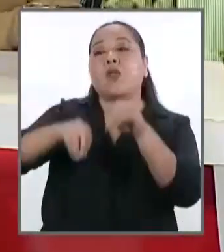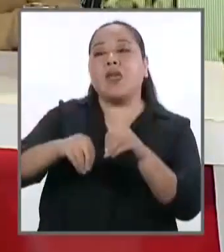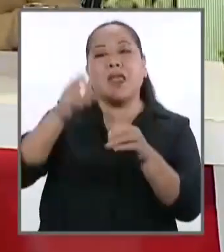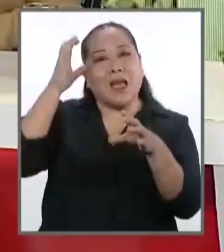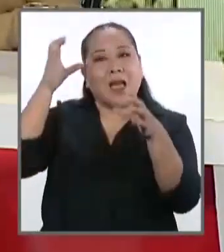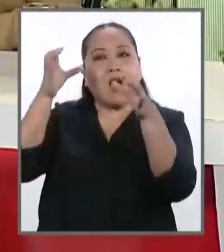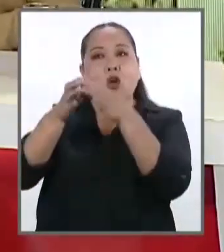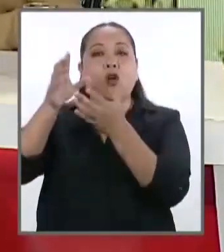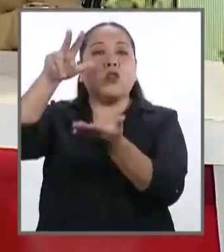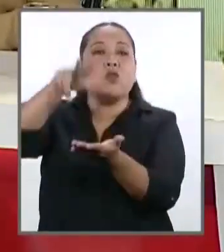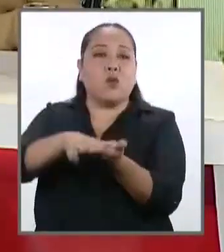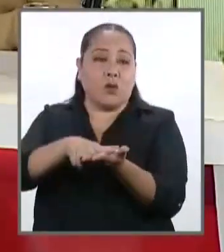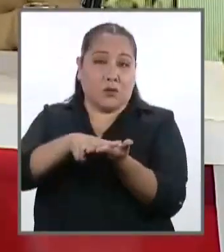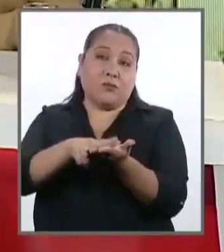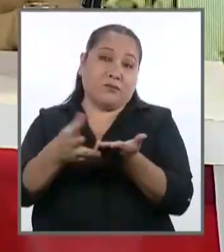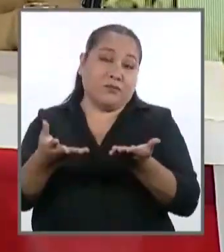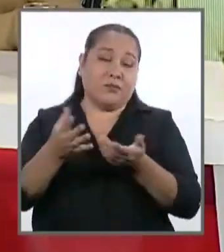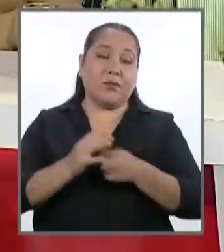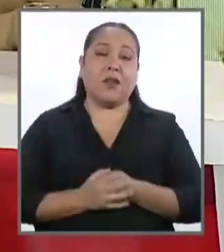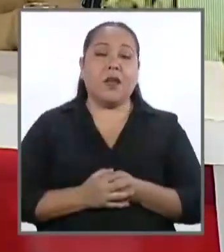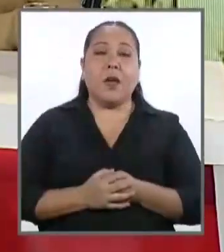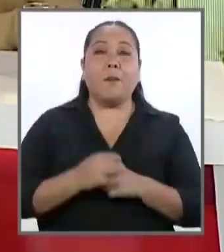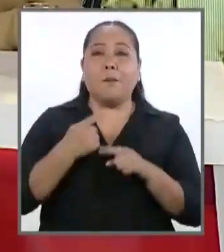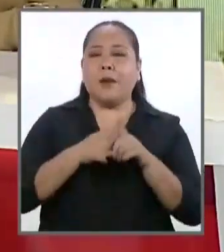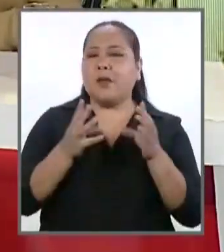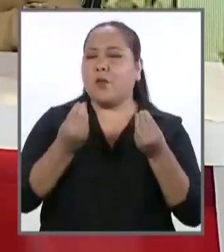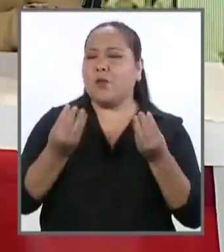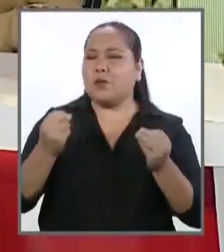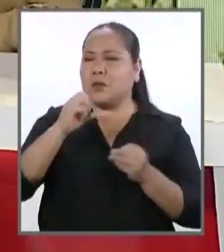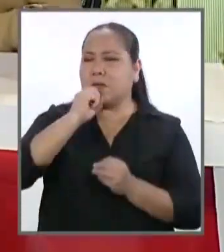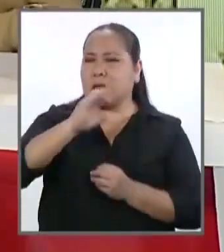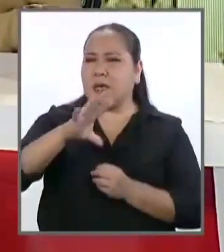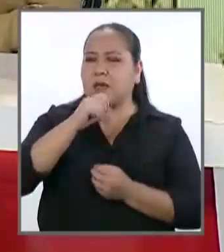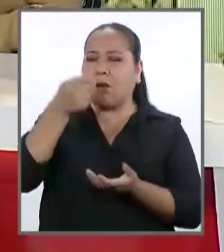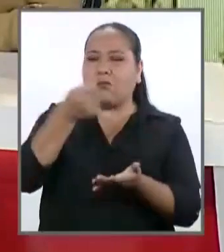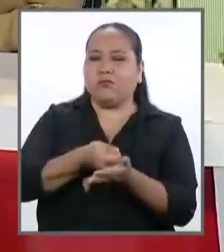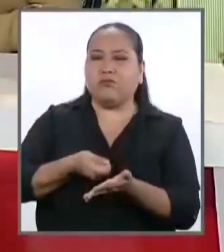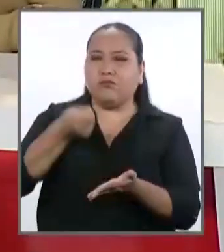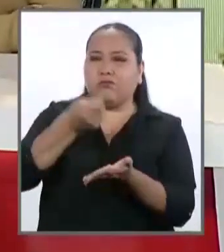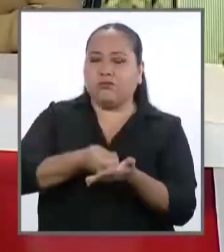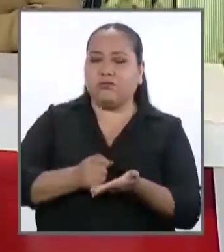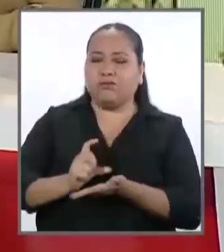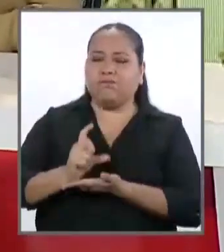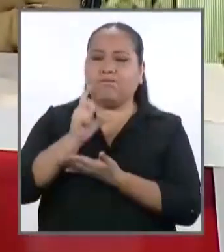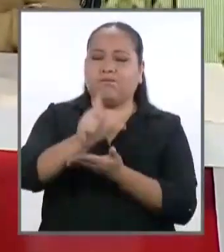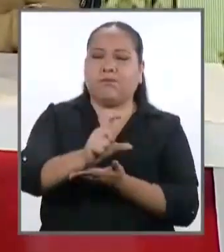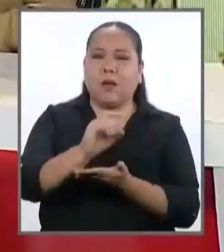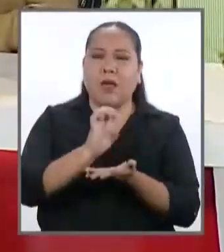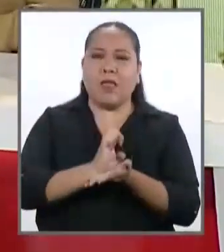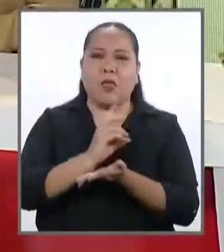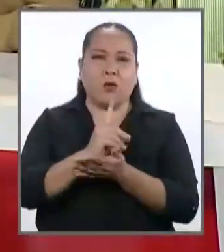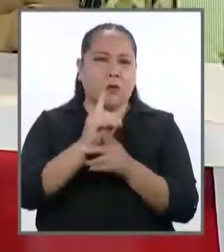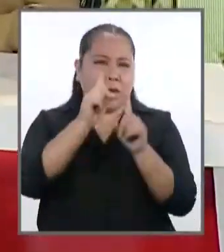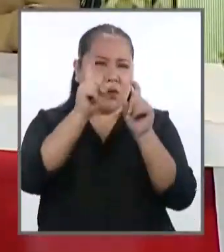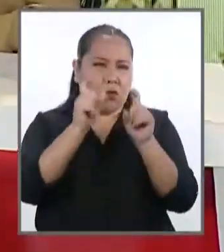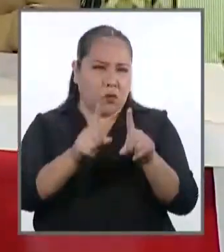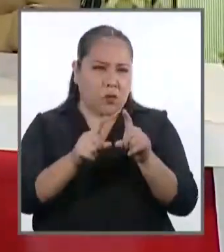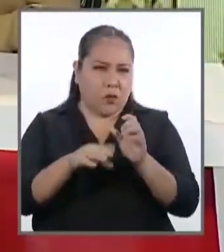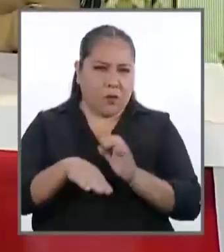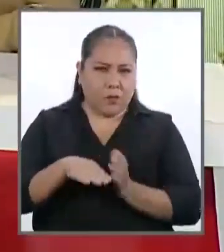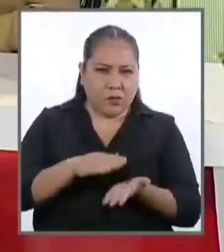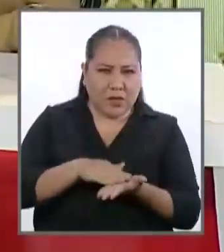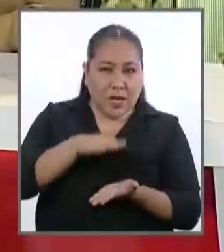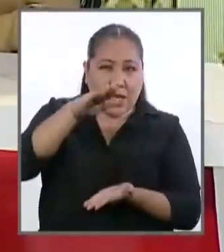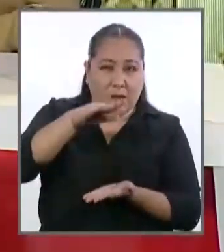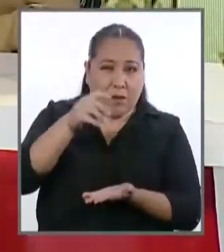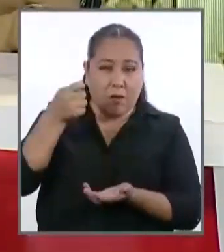Congreso apruebe, evidentemente. Pero mucho se habla de lo que se va a invertir en educación. La pregunta es, si vamos a incrementar